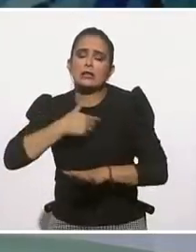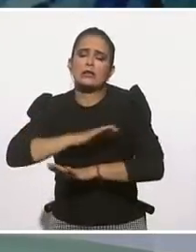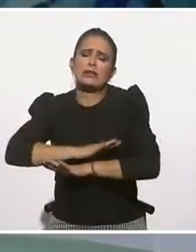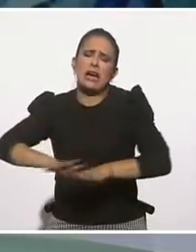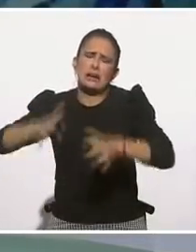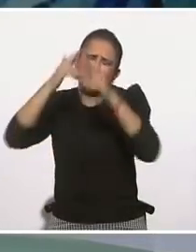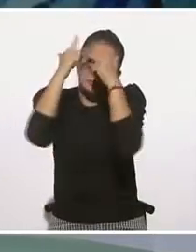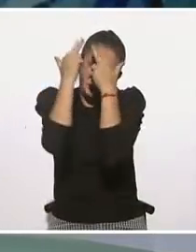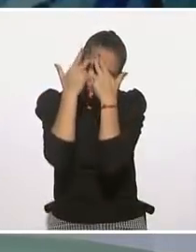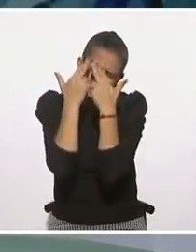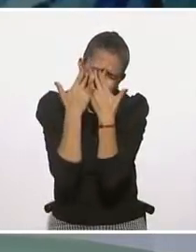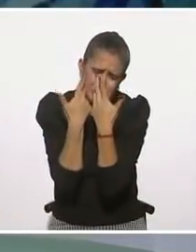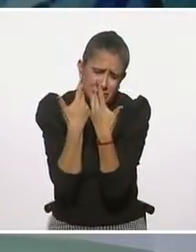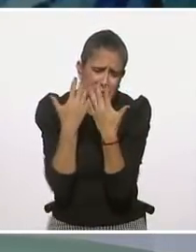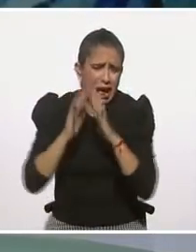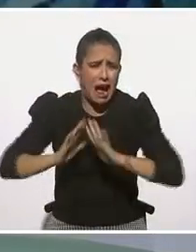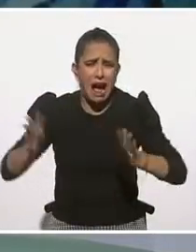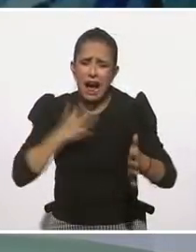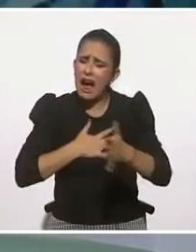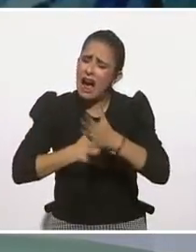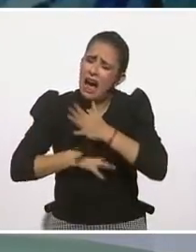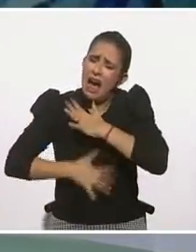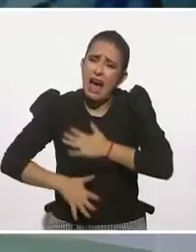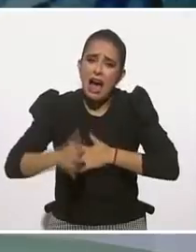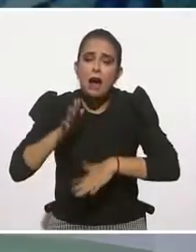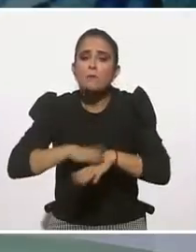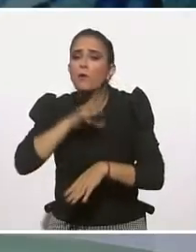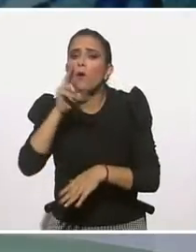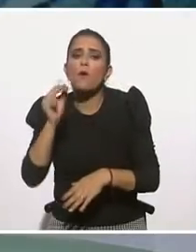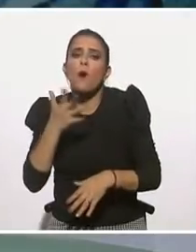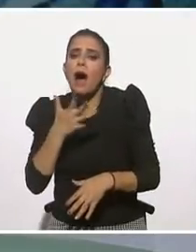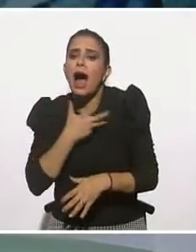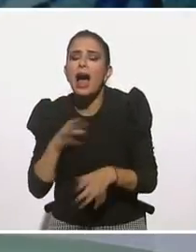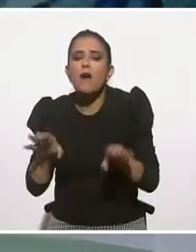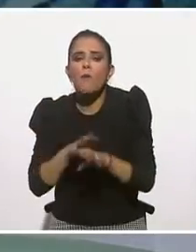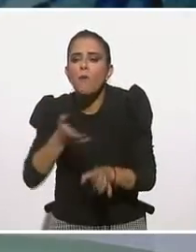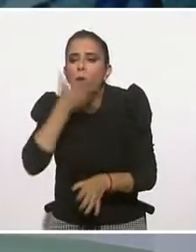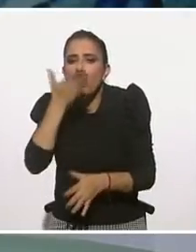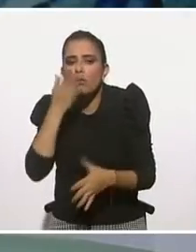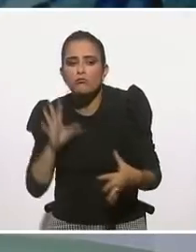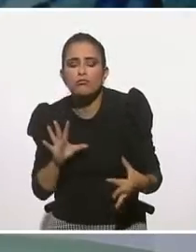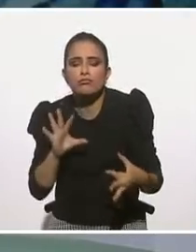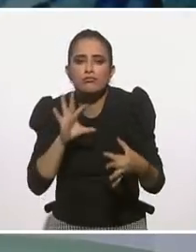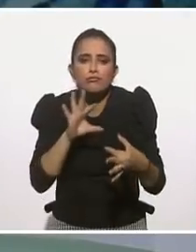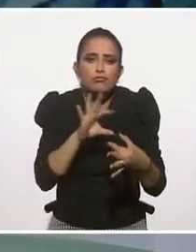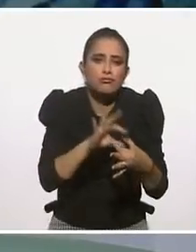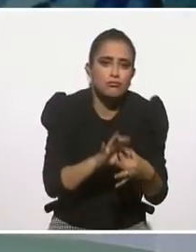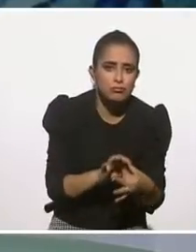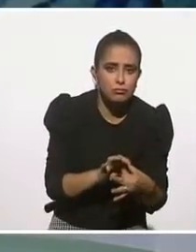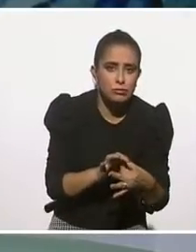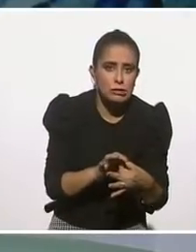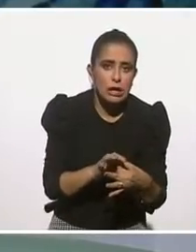adaptando al estrés. O sea, no estás pudiendo gestionar el estrés, nada más estás ahí.